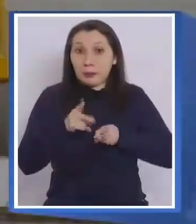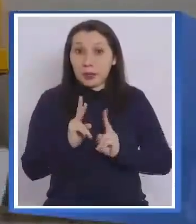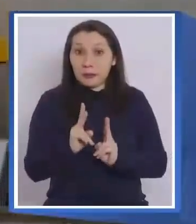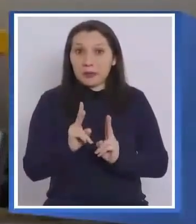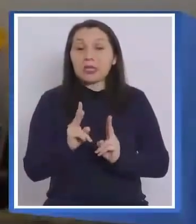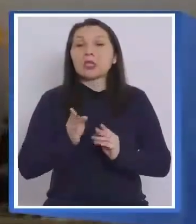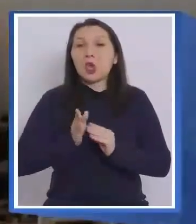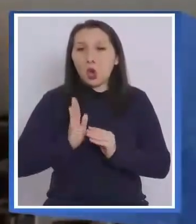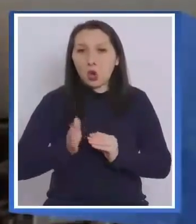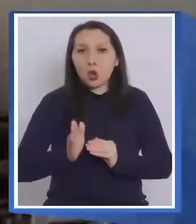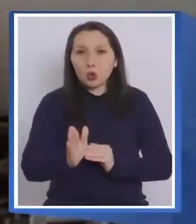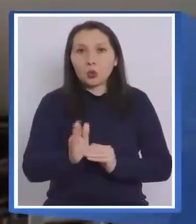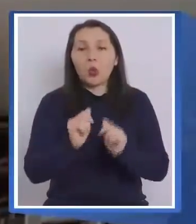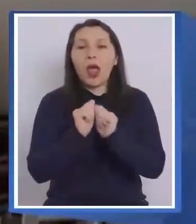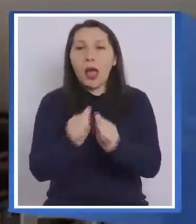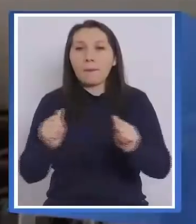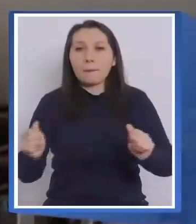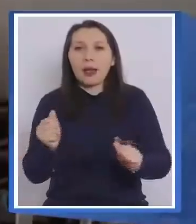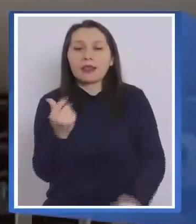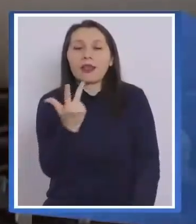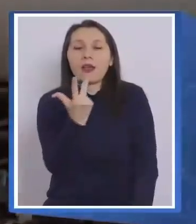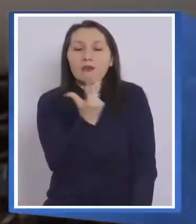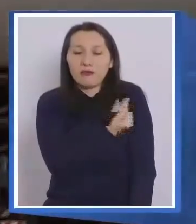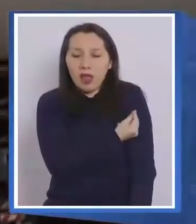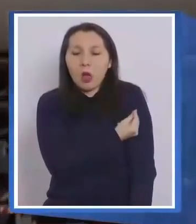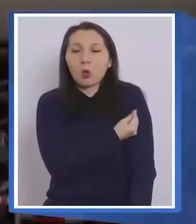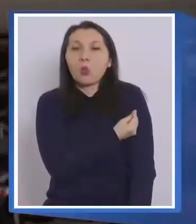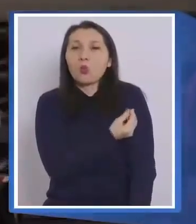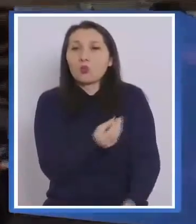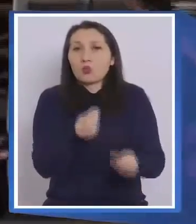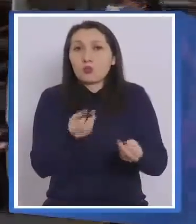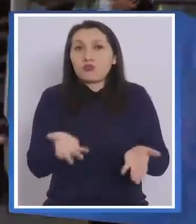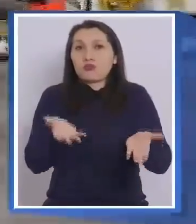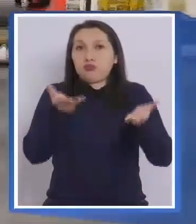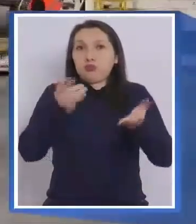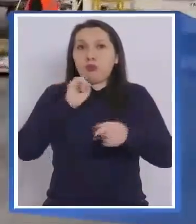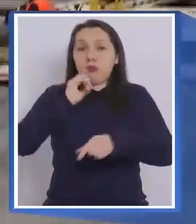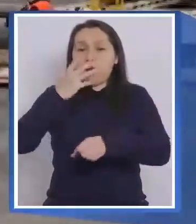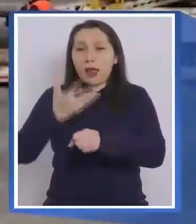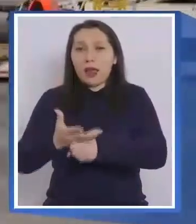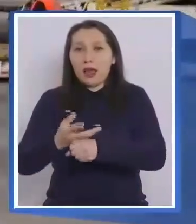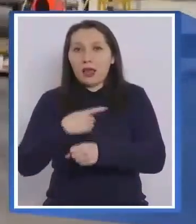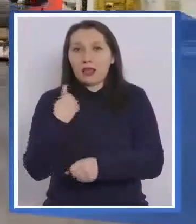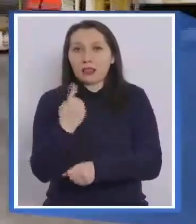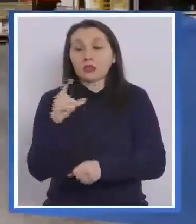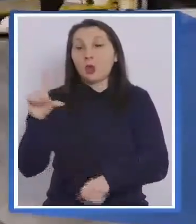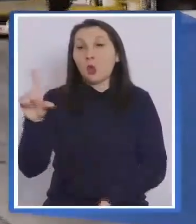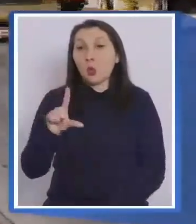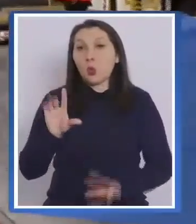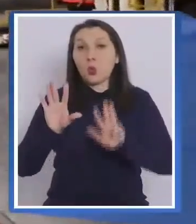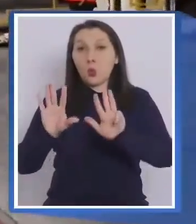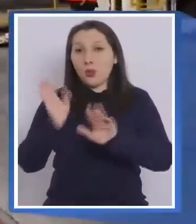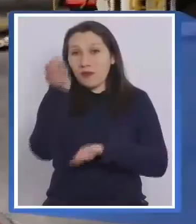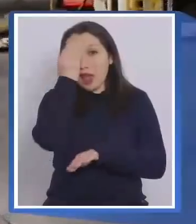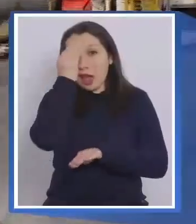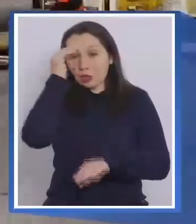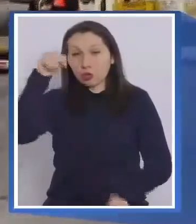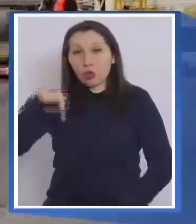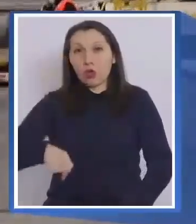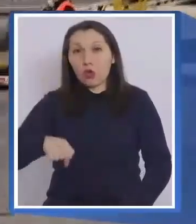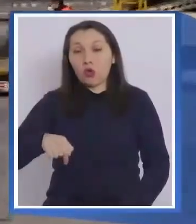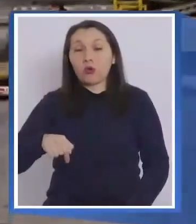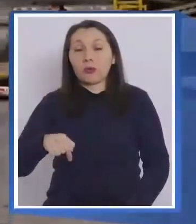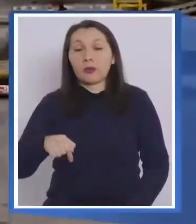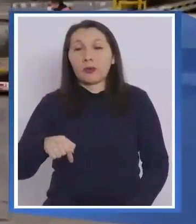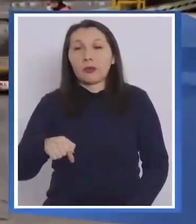continuar con la campaña de vacunación exitosa que hemos tenido. El lunes 9 de agosto, es decir, hoy día,